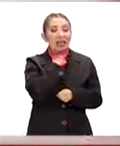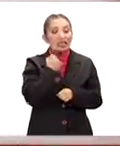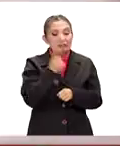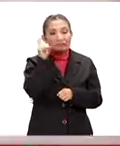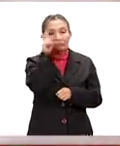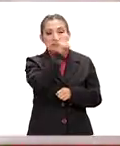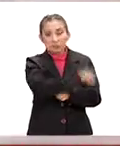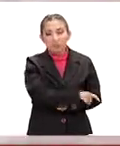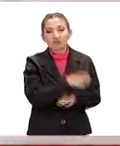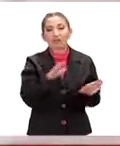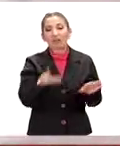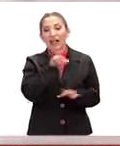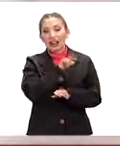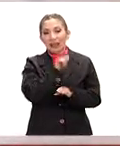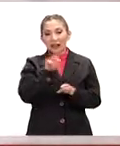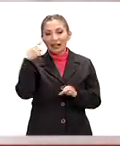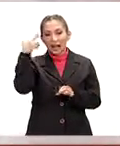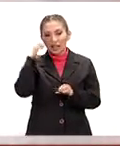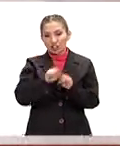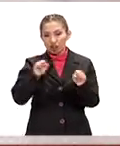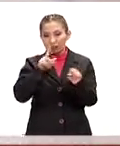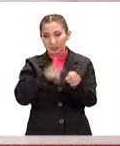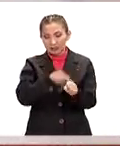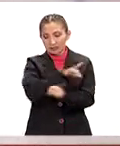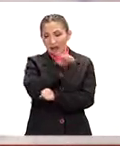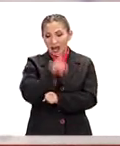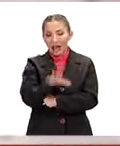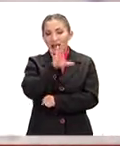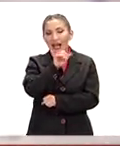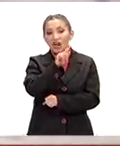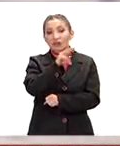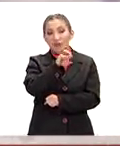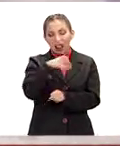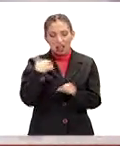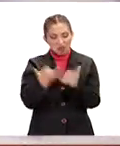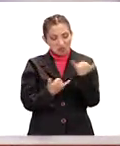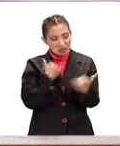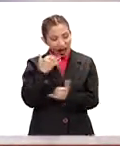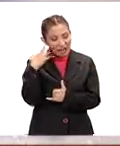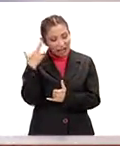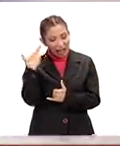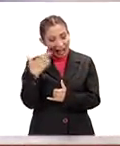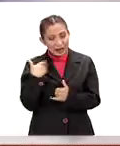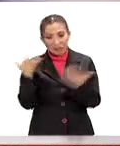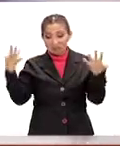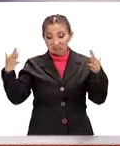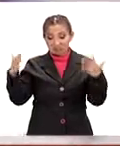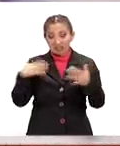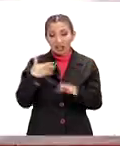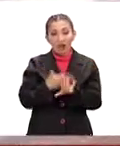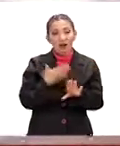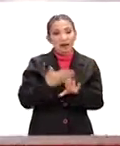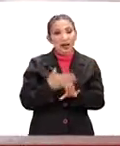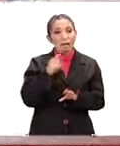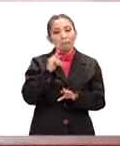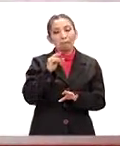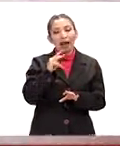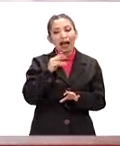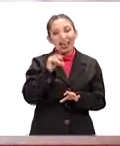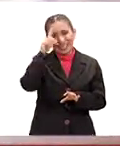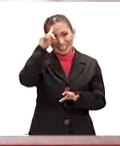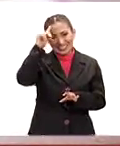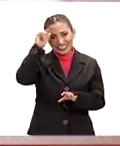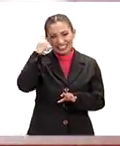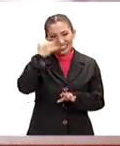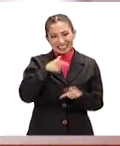complicado. El Eibar contra la Real Sociedad, que ya anotó Carlos Vela y ya jugó con la Real. Las Palmas contra el Madrid, los de Madrid quieren